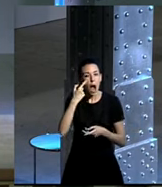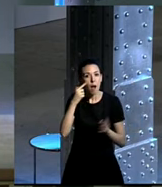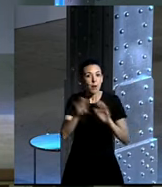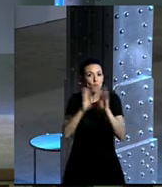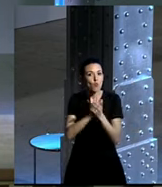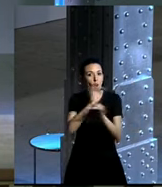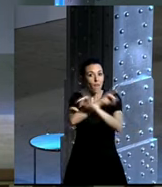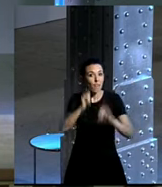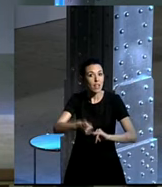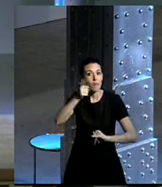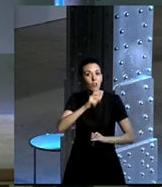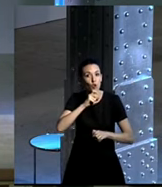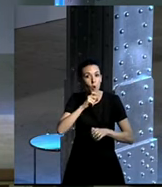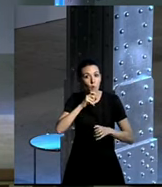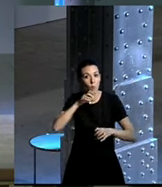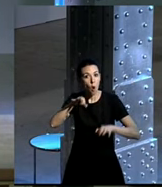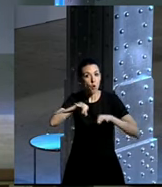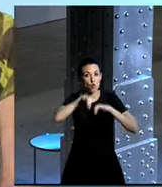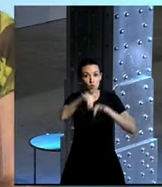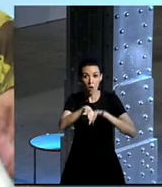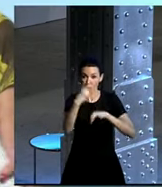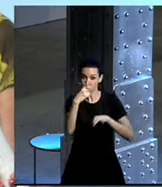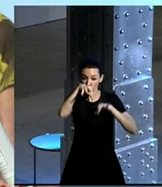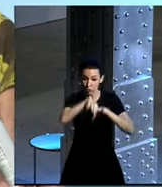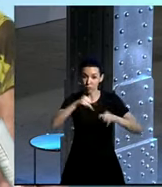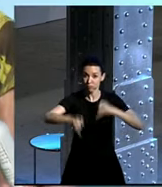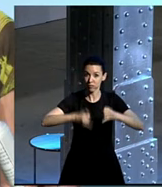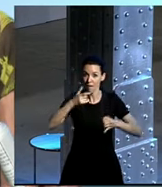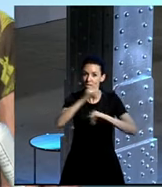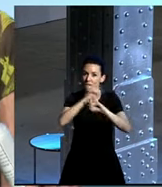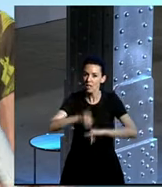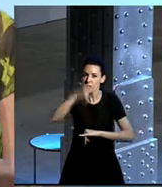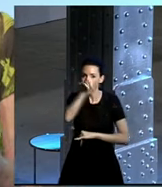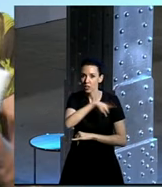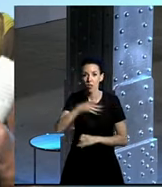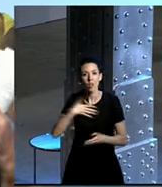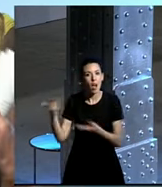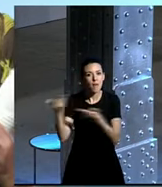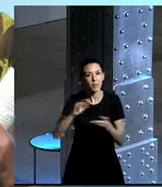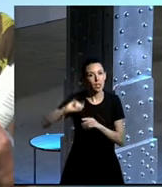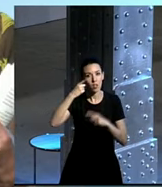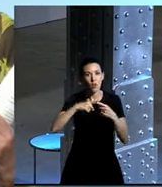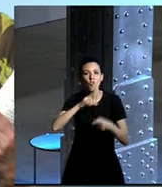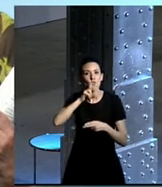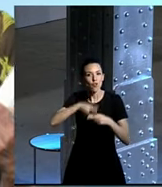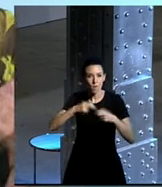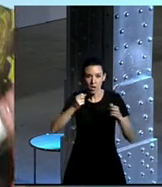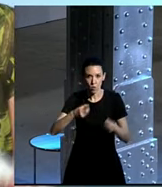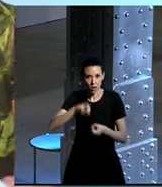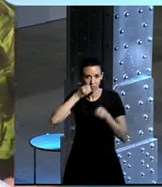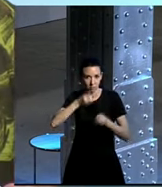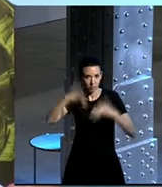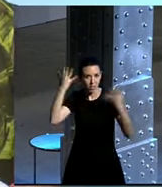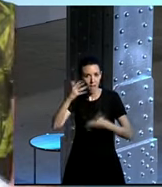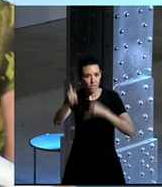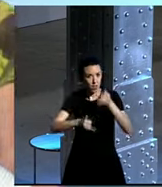feliz cuando va sobre ruedas, en este caso sobre dos ruedas. Quiero presentaros a nuestro primer invitado, que yo le llamo el ilustrado de la bicicleta, porque además